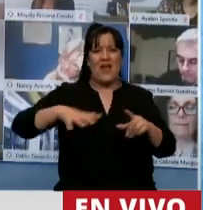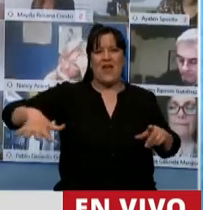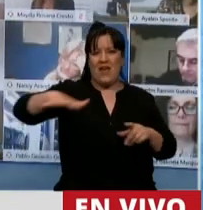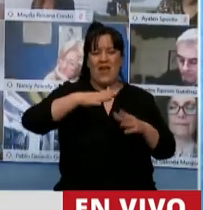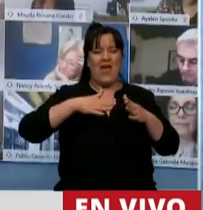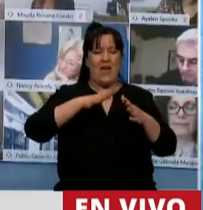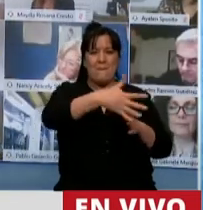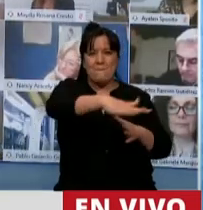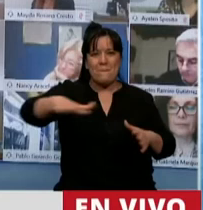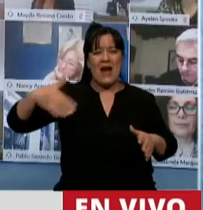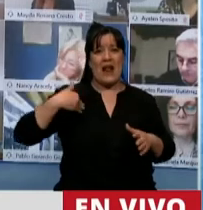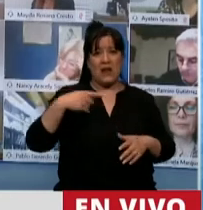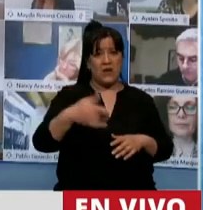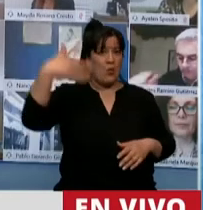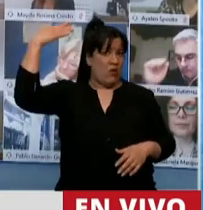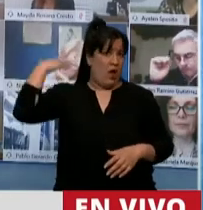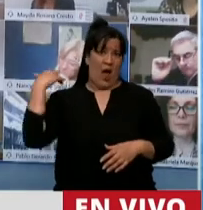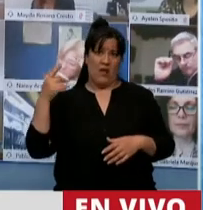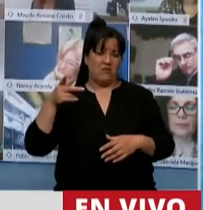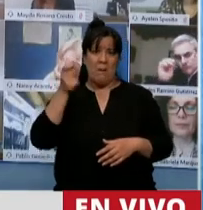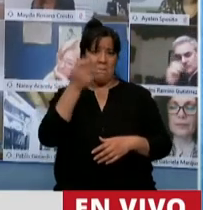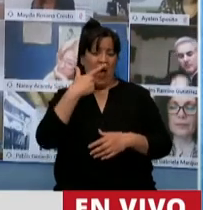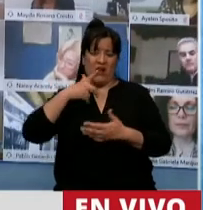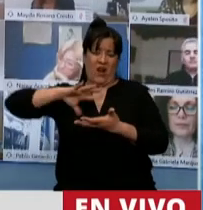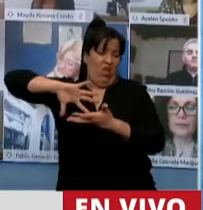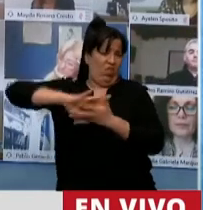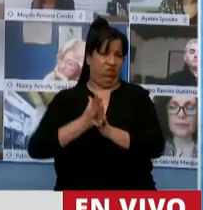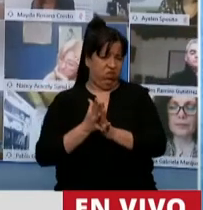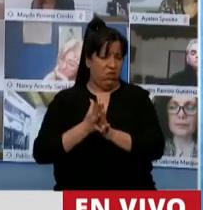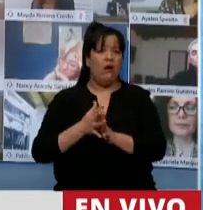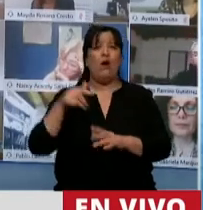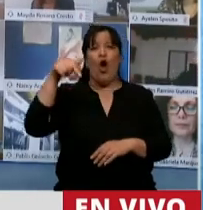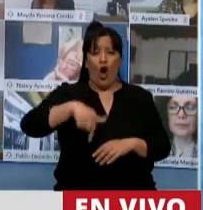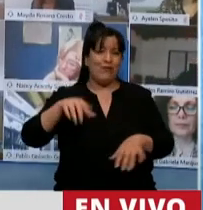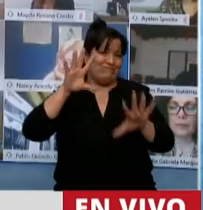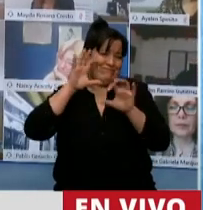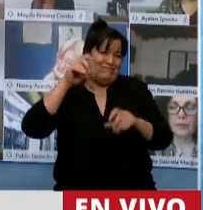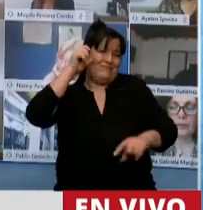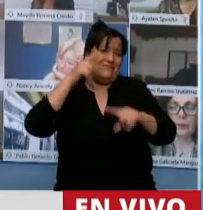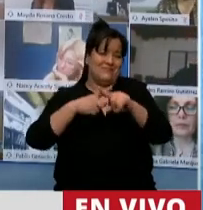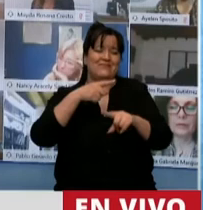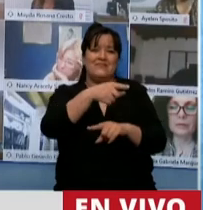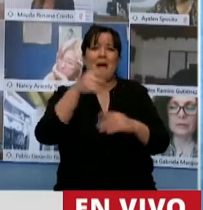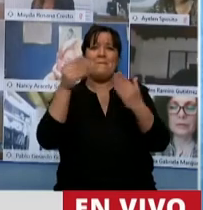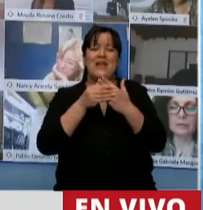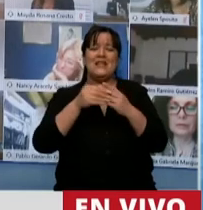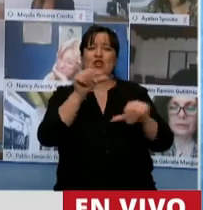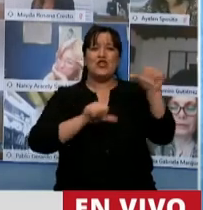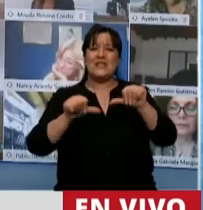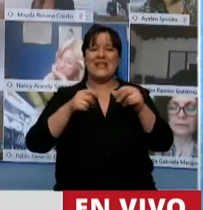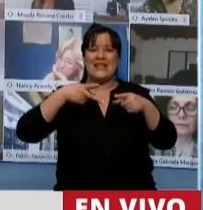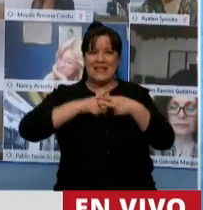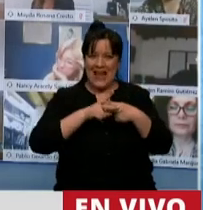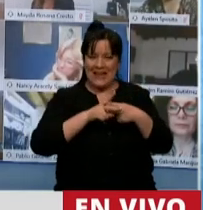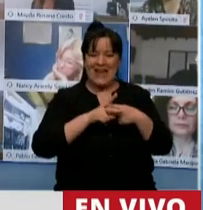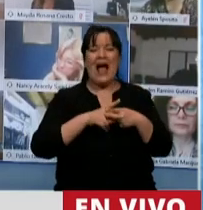que fue vaciado durante el macrismo. Nosotros recordamos a quien hoy es el Ministro de Ciencia y Técnica, que